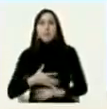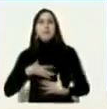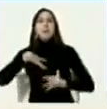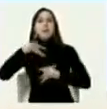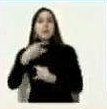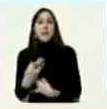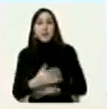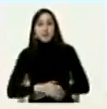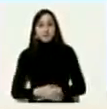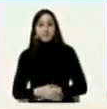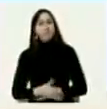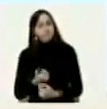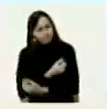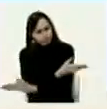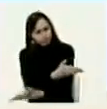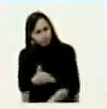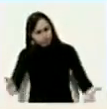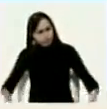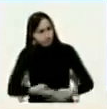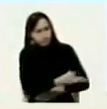bueno estamos a las órdenes de ustedes